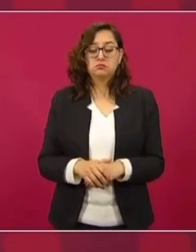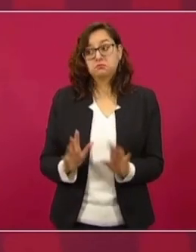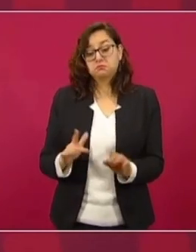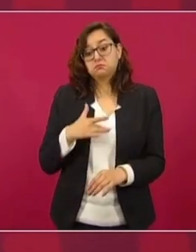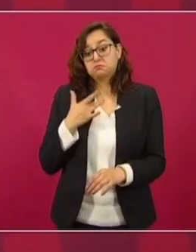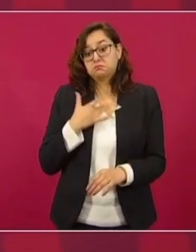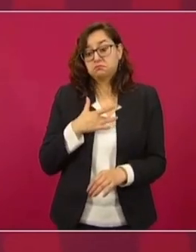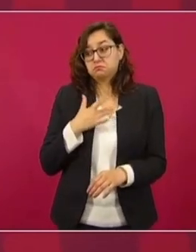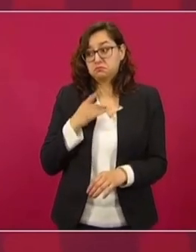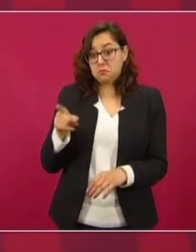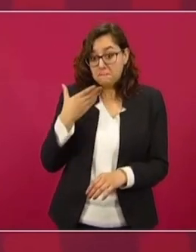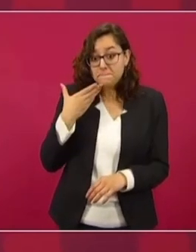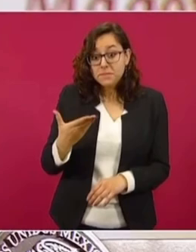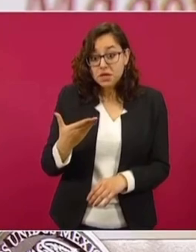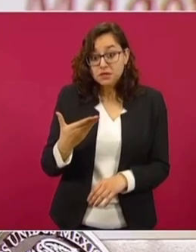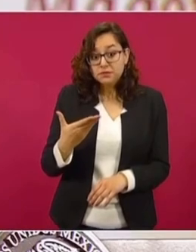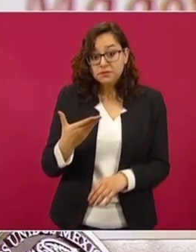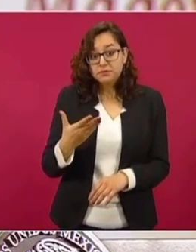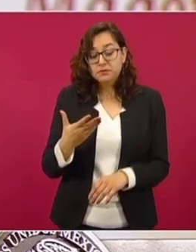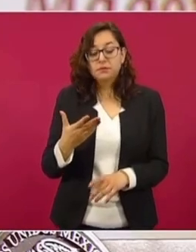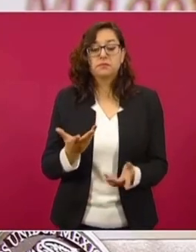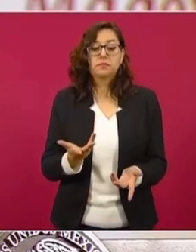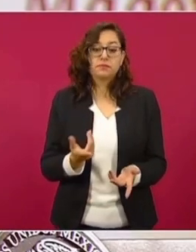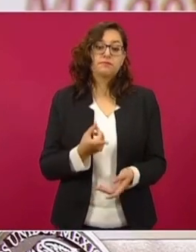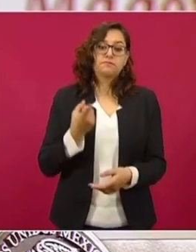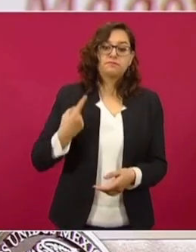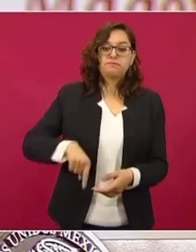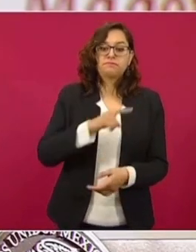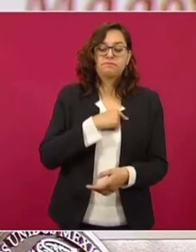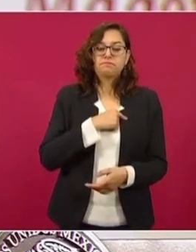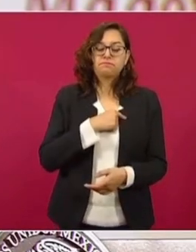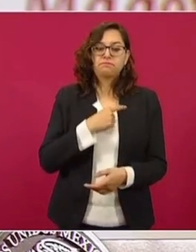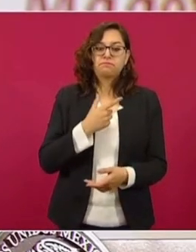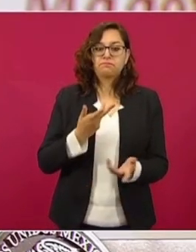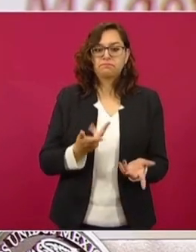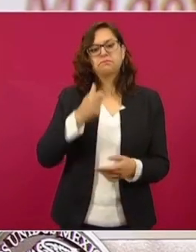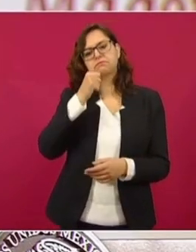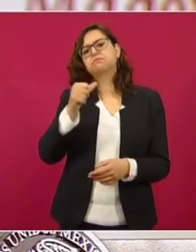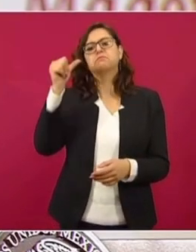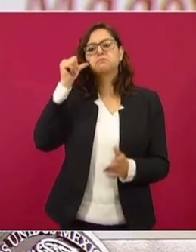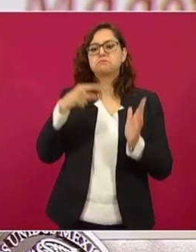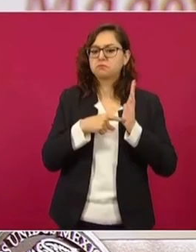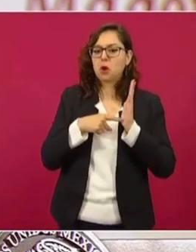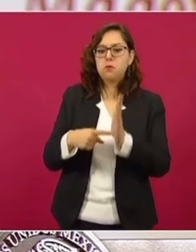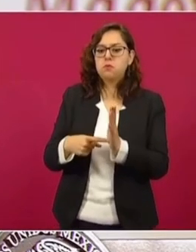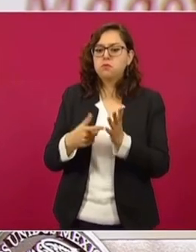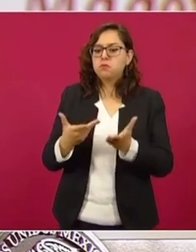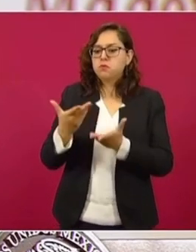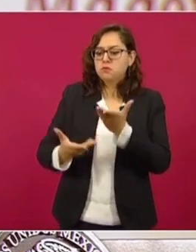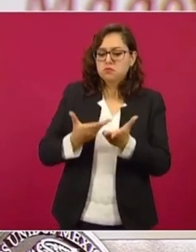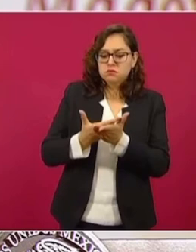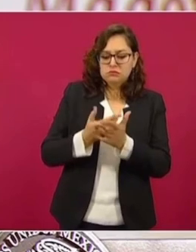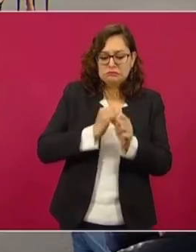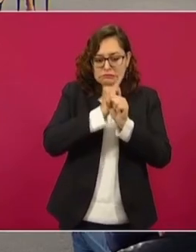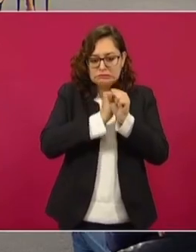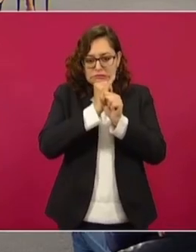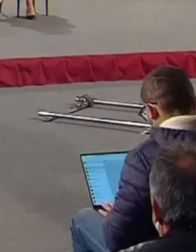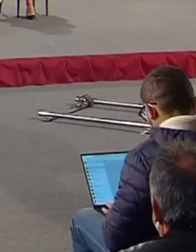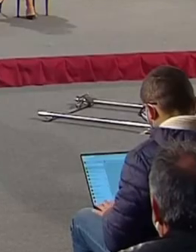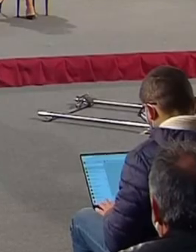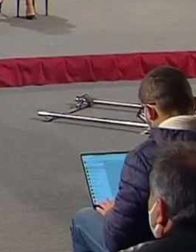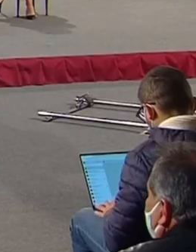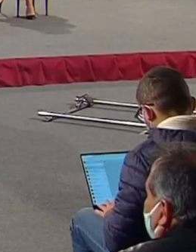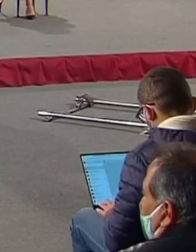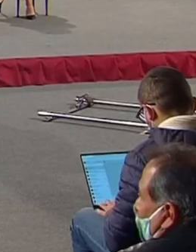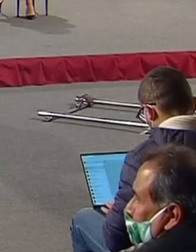crea conveniente, pues desde luego que nosotros ayer mismo indicamos que era un trabajo a profundidad que se había